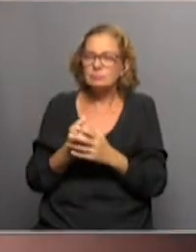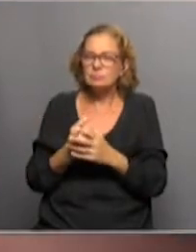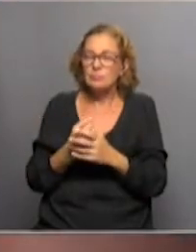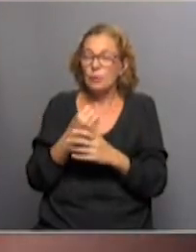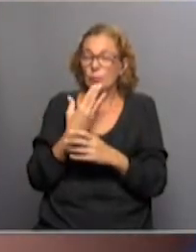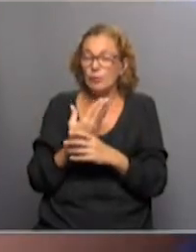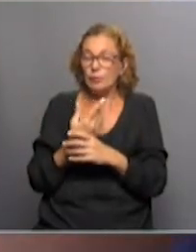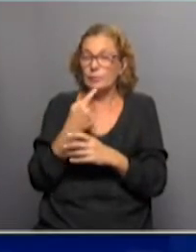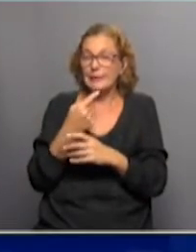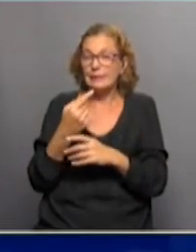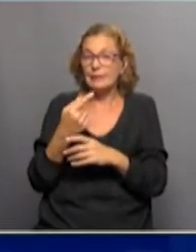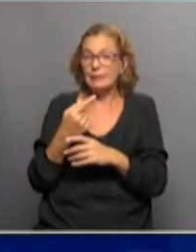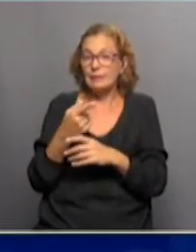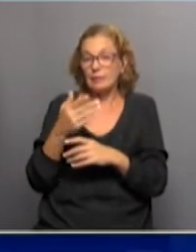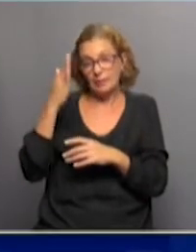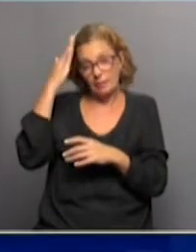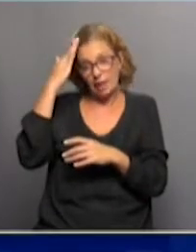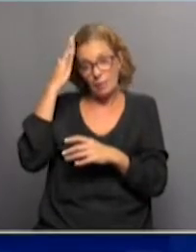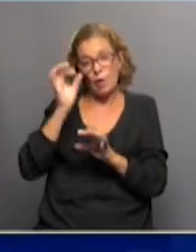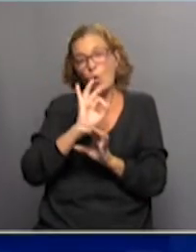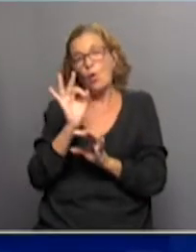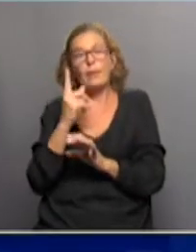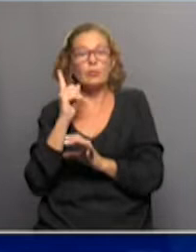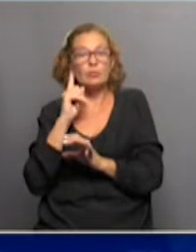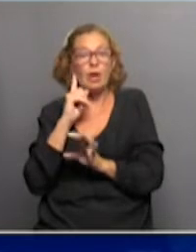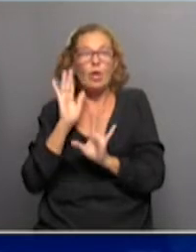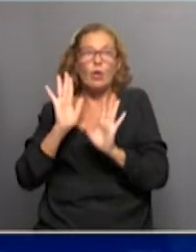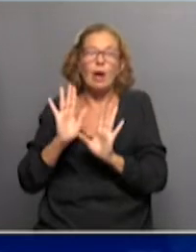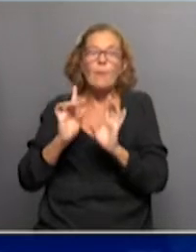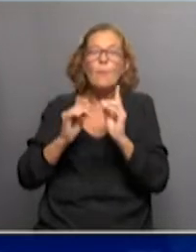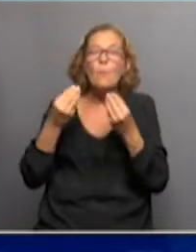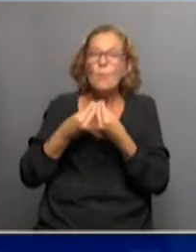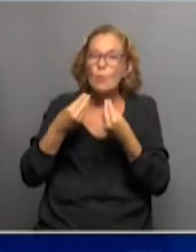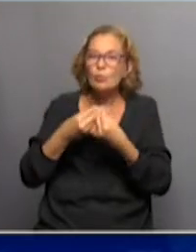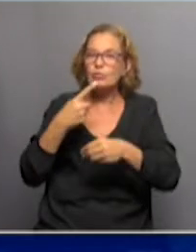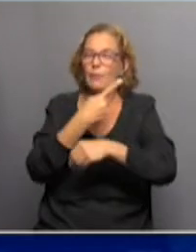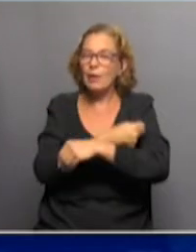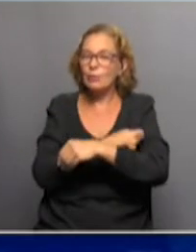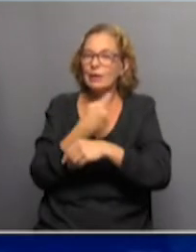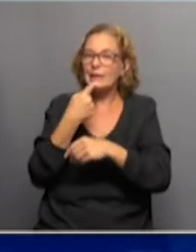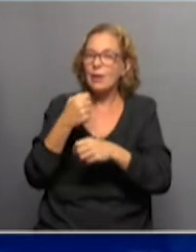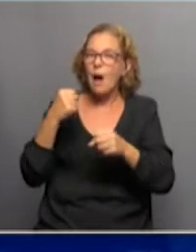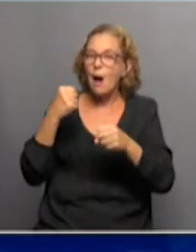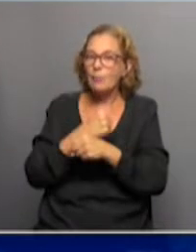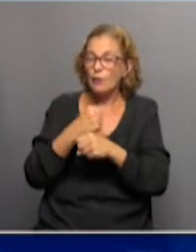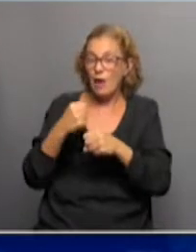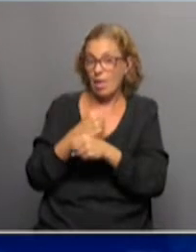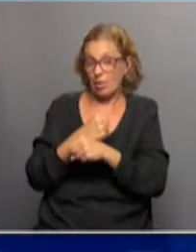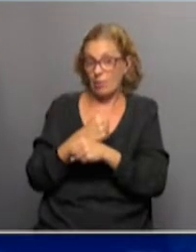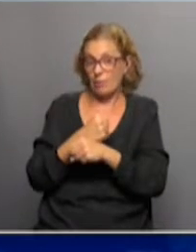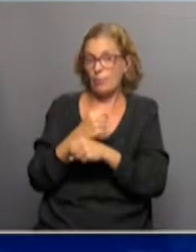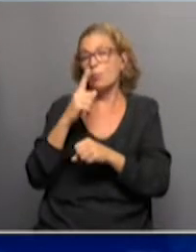Bueno, como ustedes saben o habrán escuchado, muchas de estas vacunas han tenido lo que se llama una aprobación de emergencia